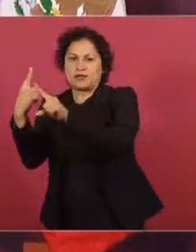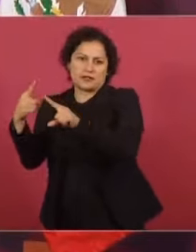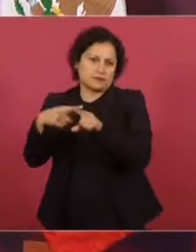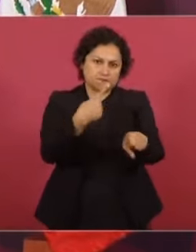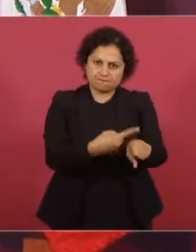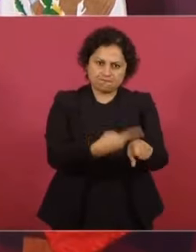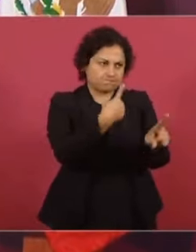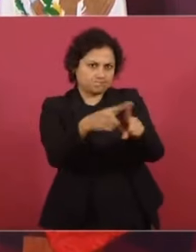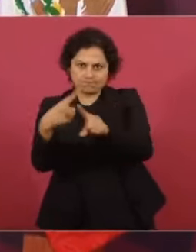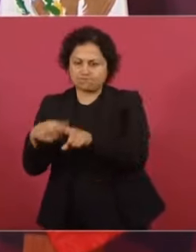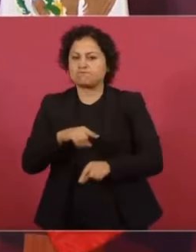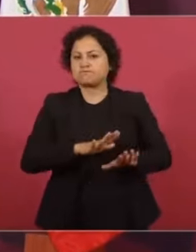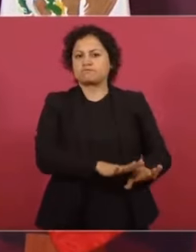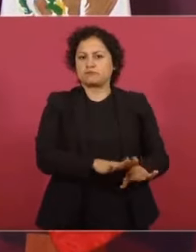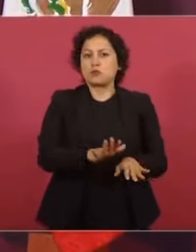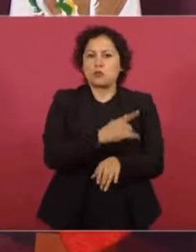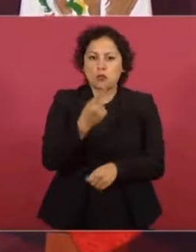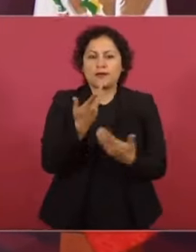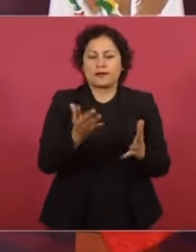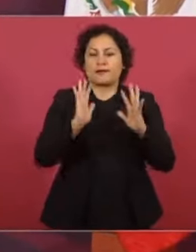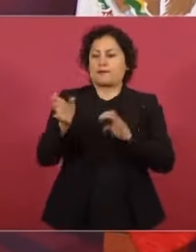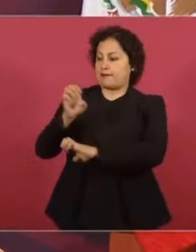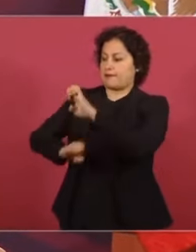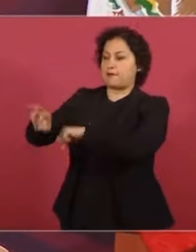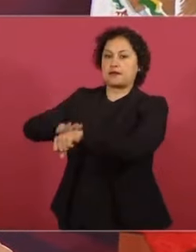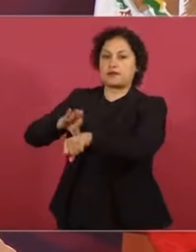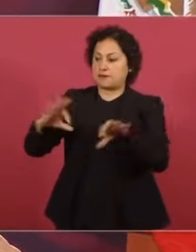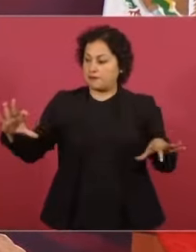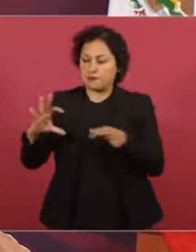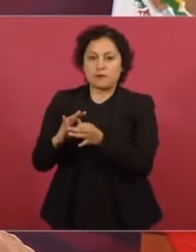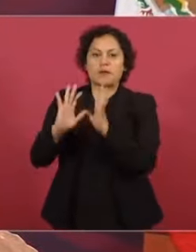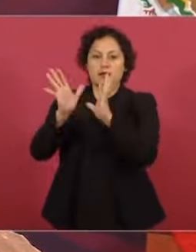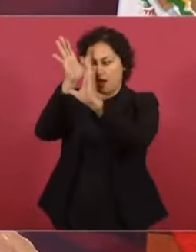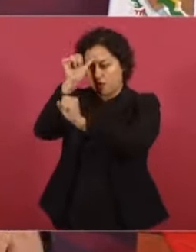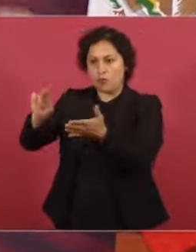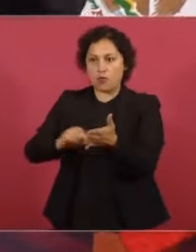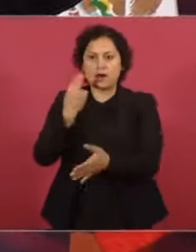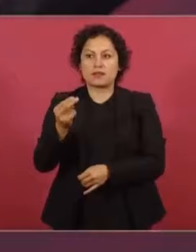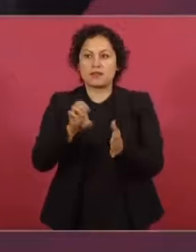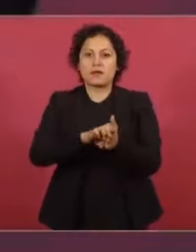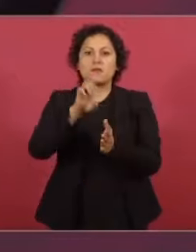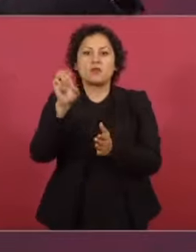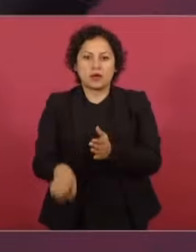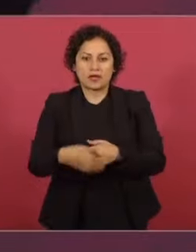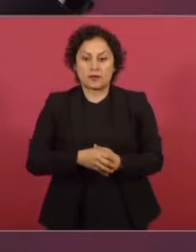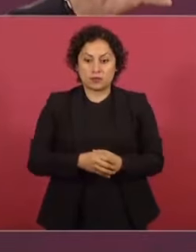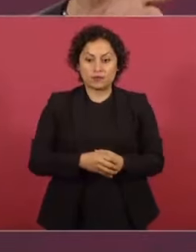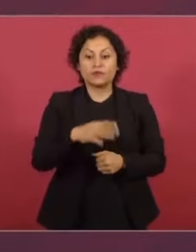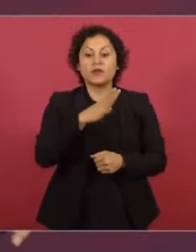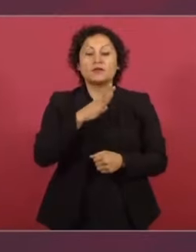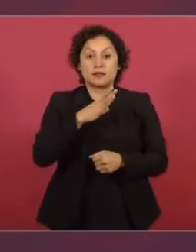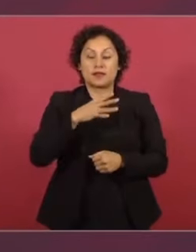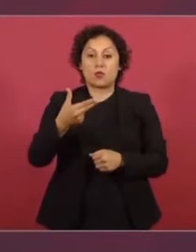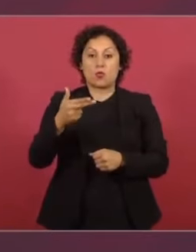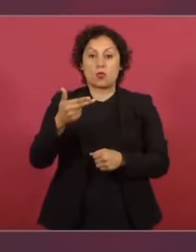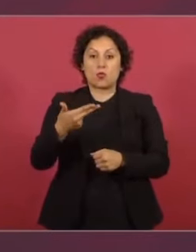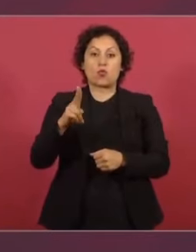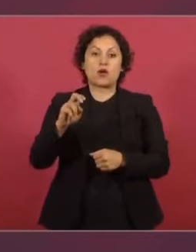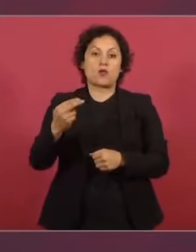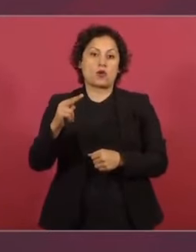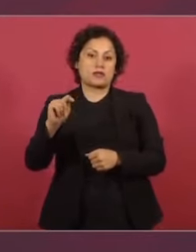son unos almacenes en Huehuetoca, enormes, techados,